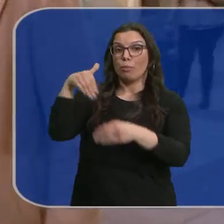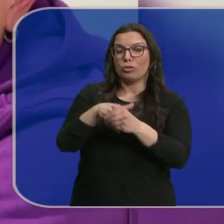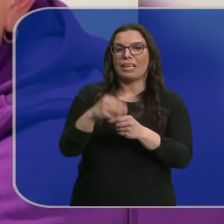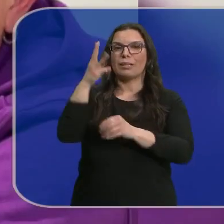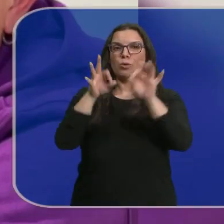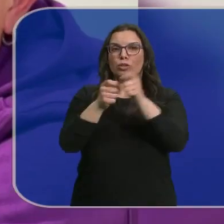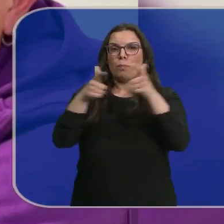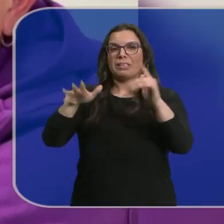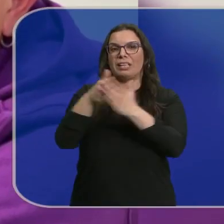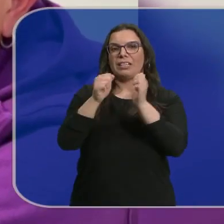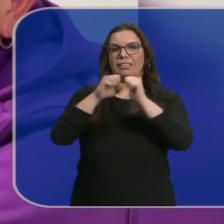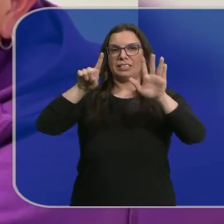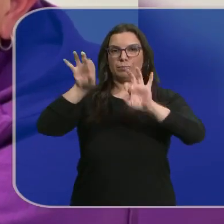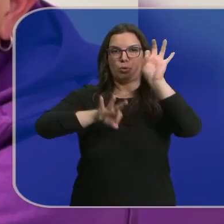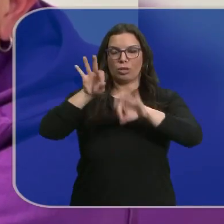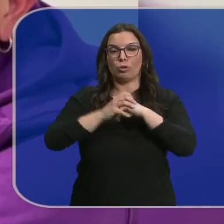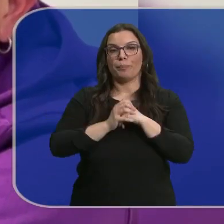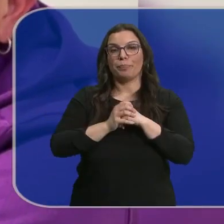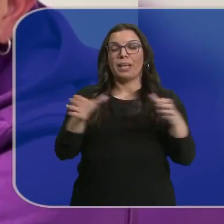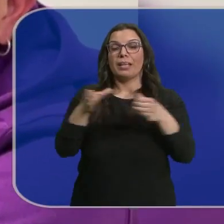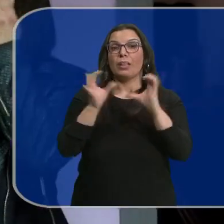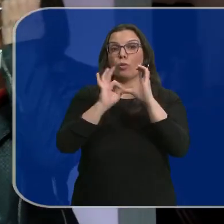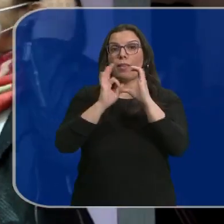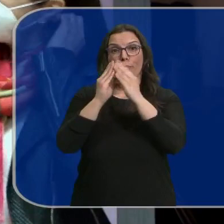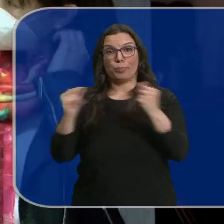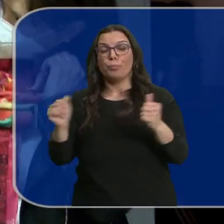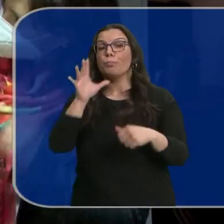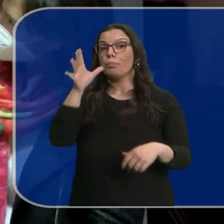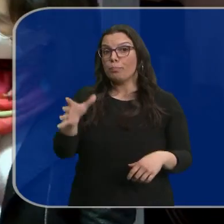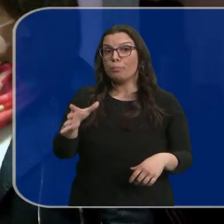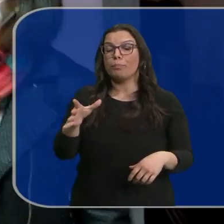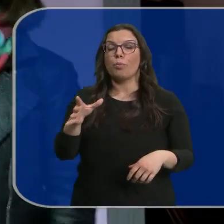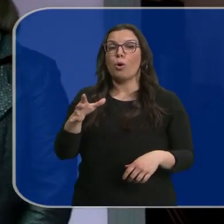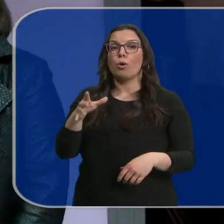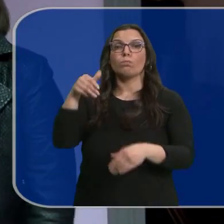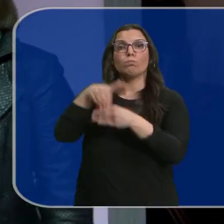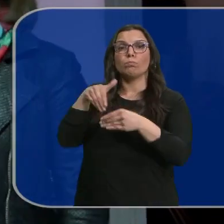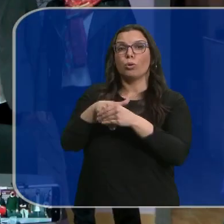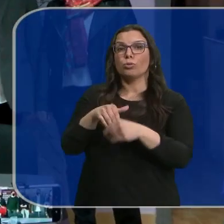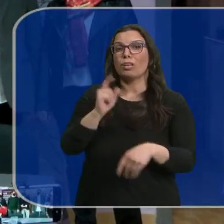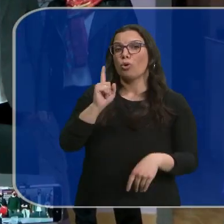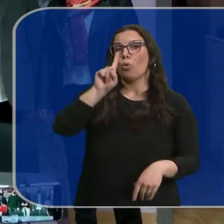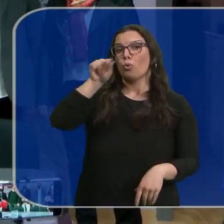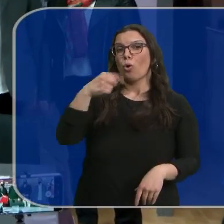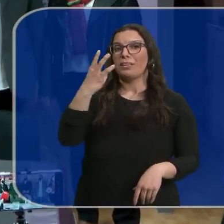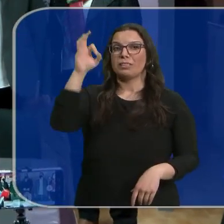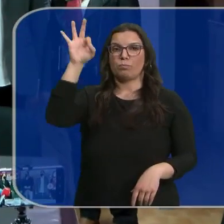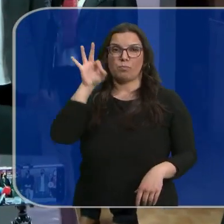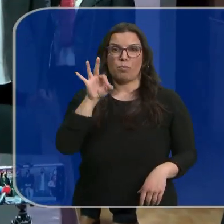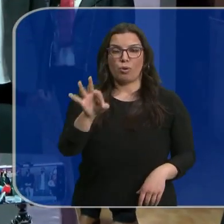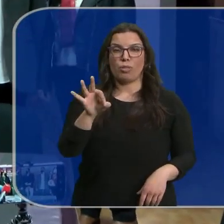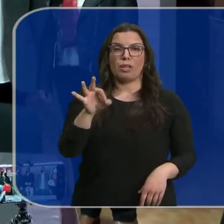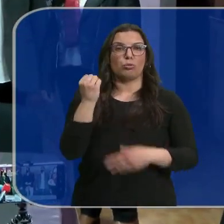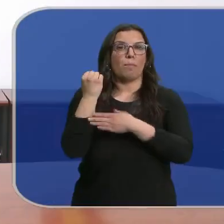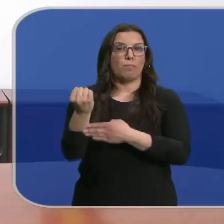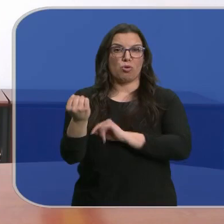alcanzar el 26%. La desaparición de Ciudadanos se debe a que solo conseguirían el 1,3%